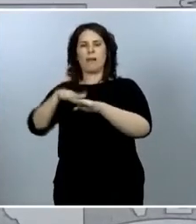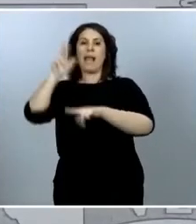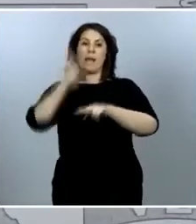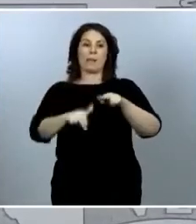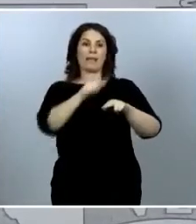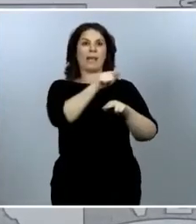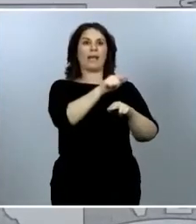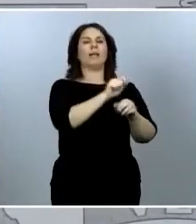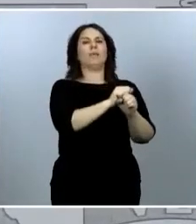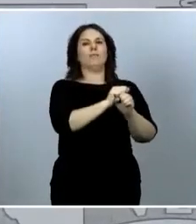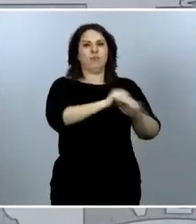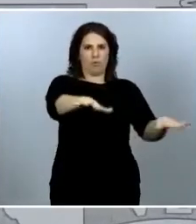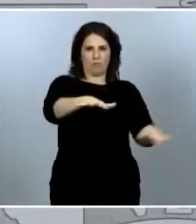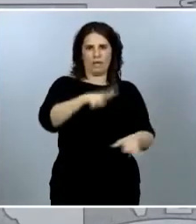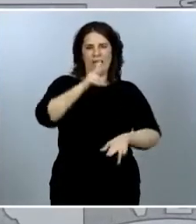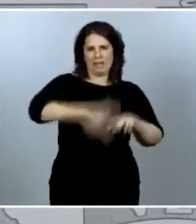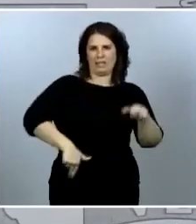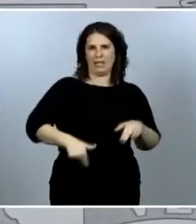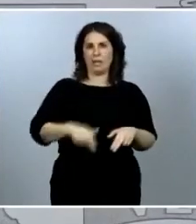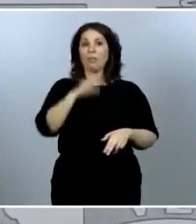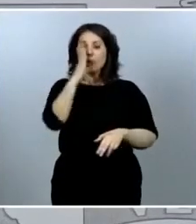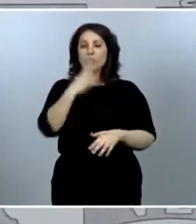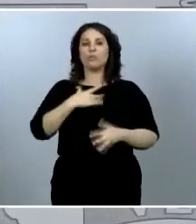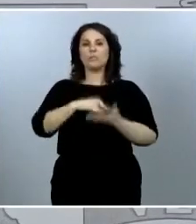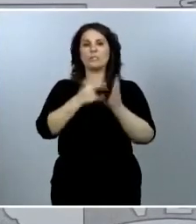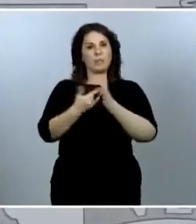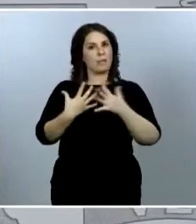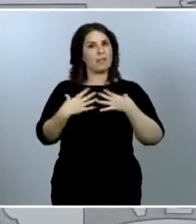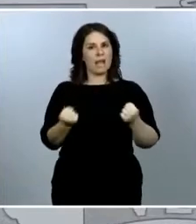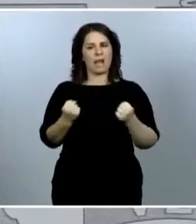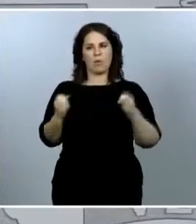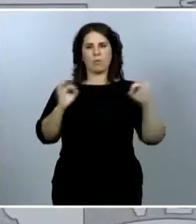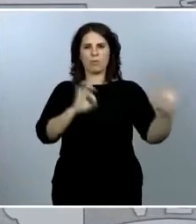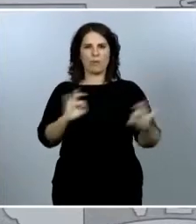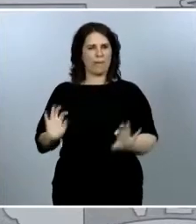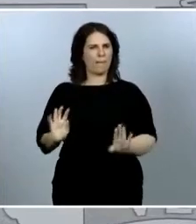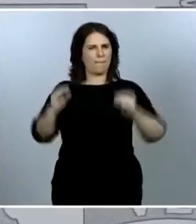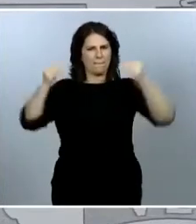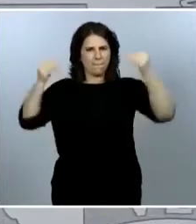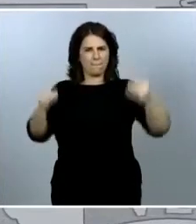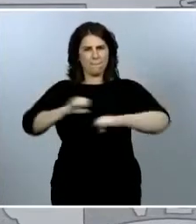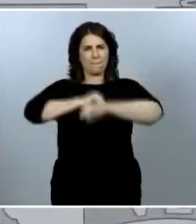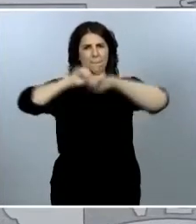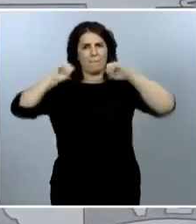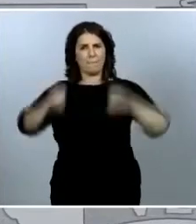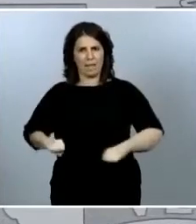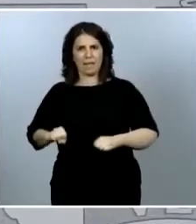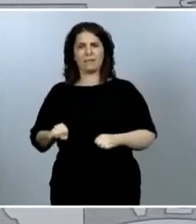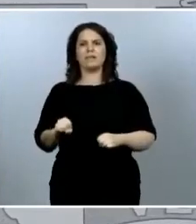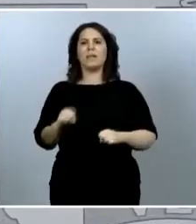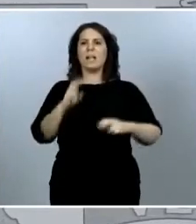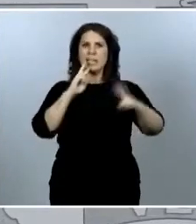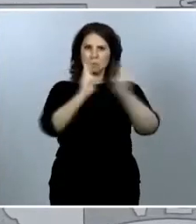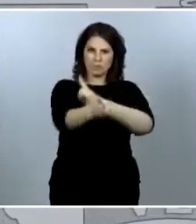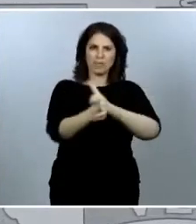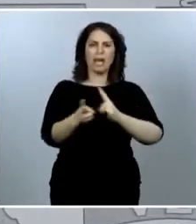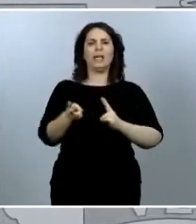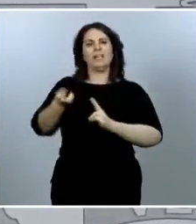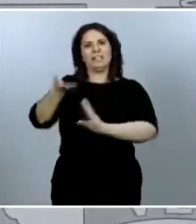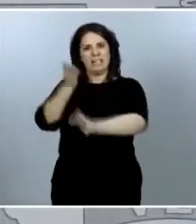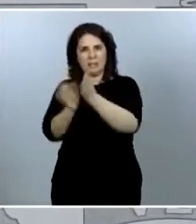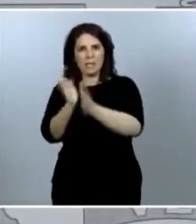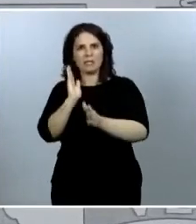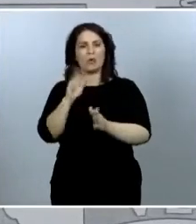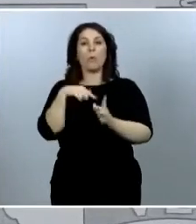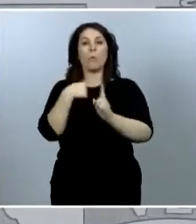mantener a punto nuestro sistema de salud, hemos de acumular equipos de respuesta, tratamiento y hemos de extremar la higiene pública